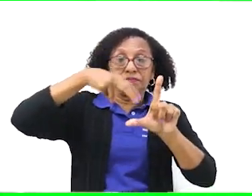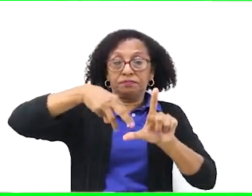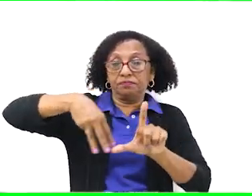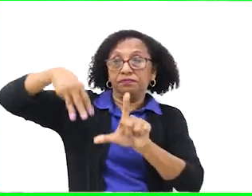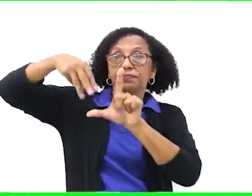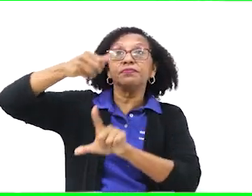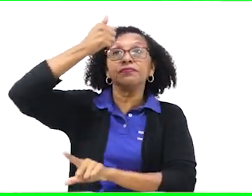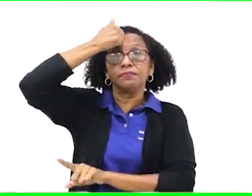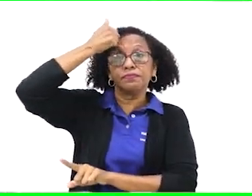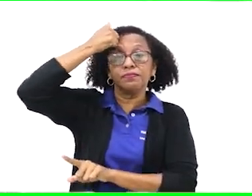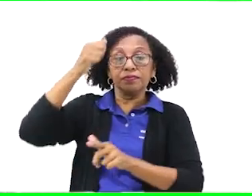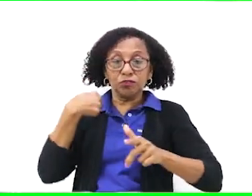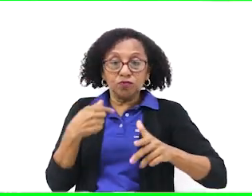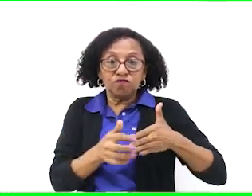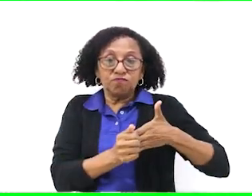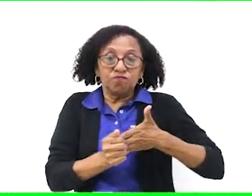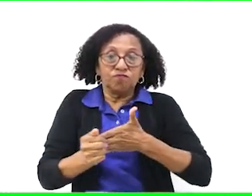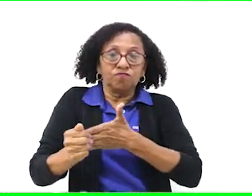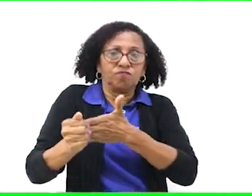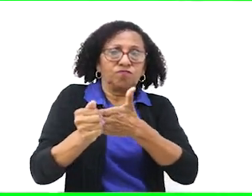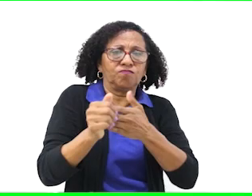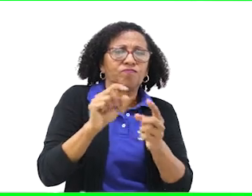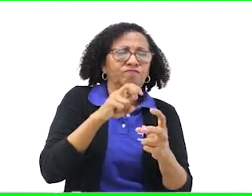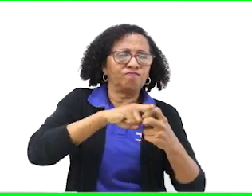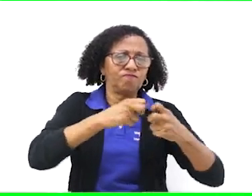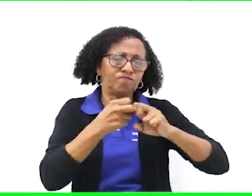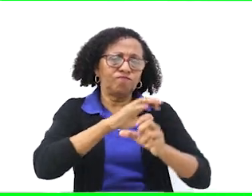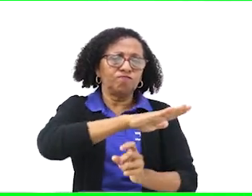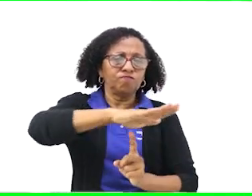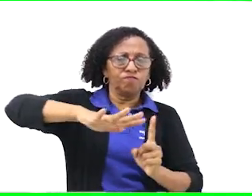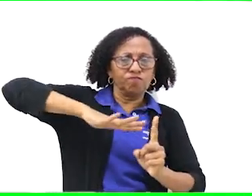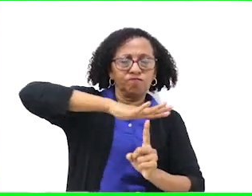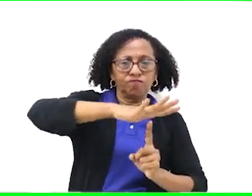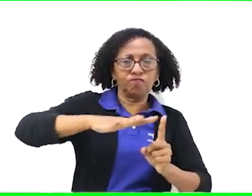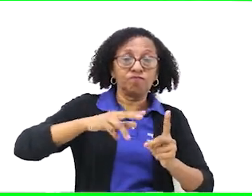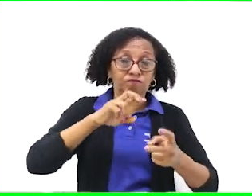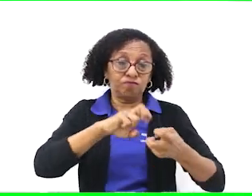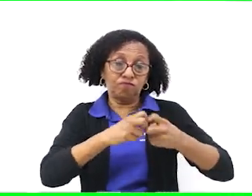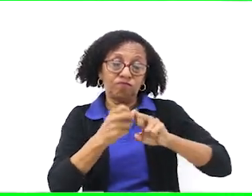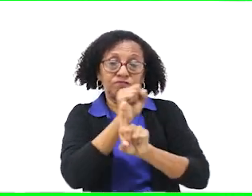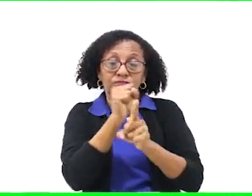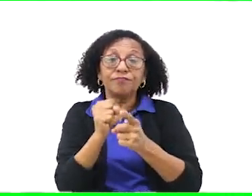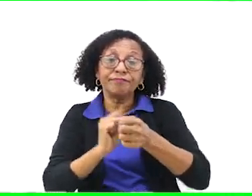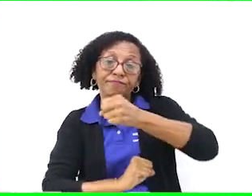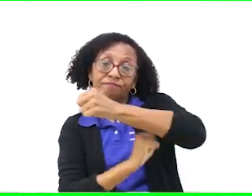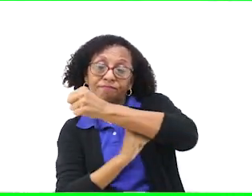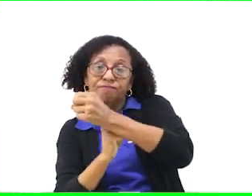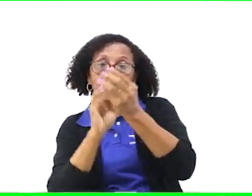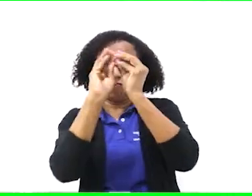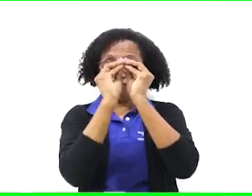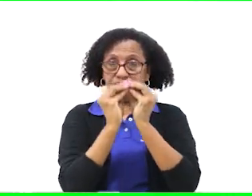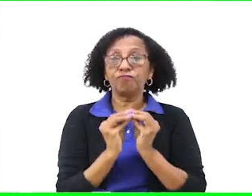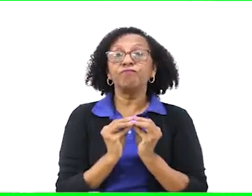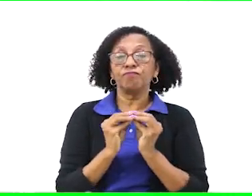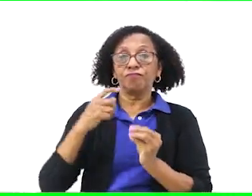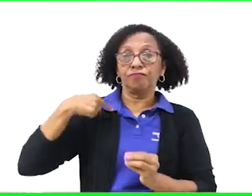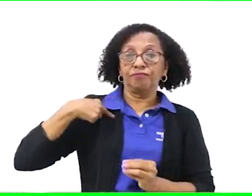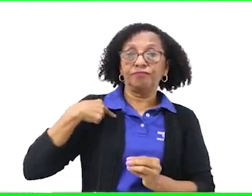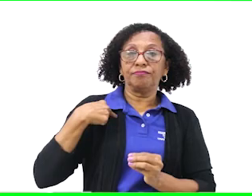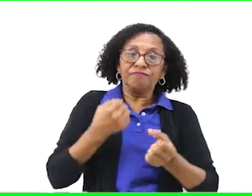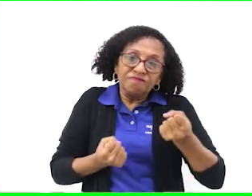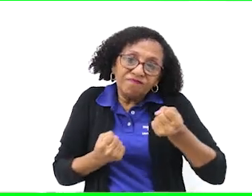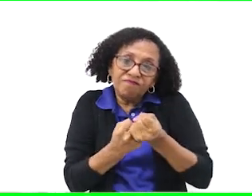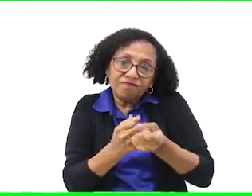en pedagogía, estoy en capacidad de ser una guía en este complejo panorama actual. Esta experiencia formativa